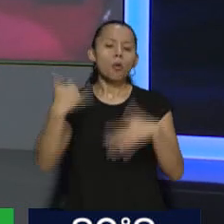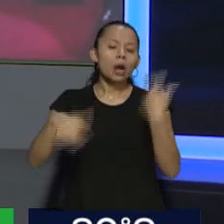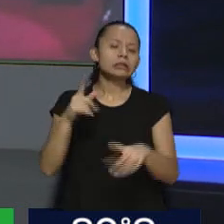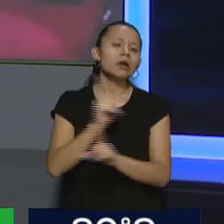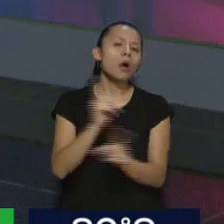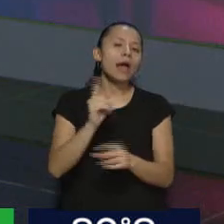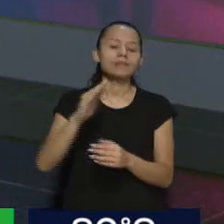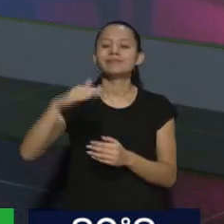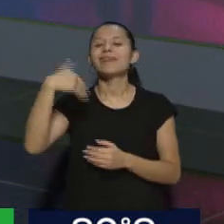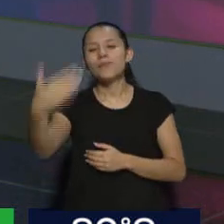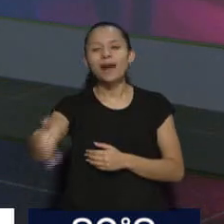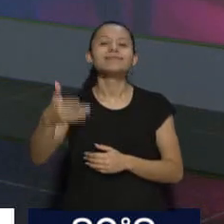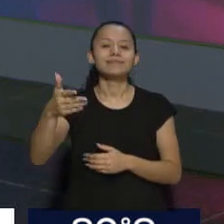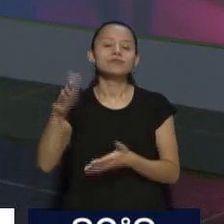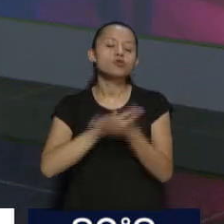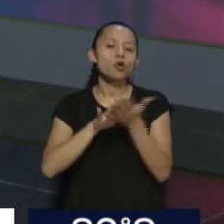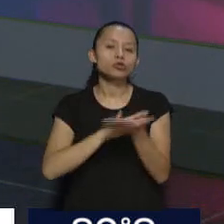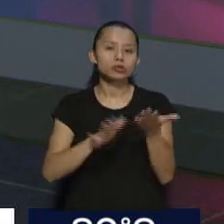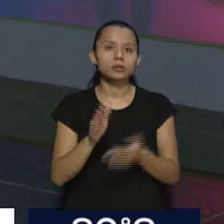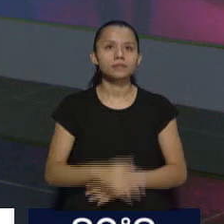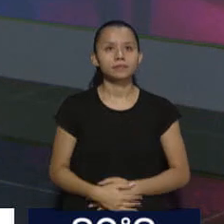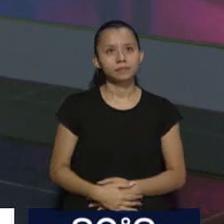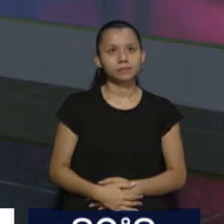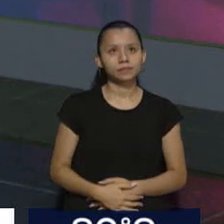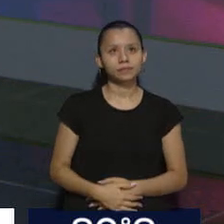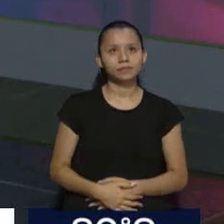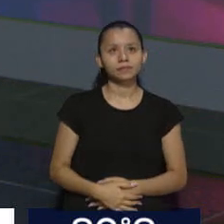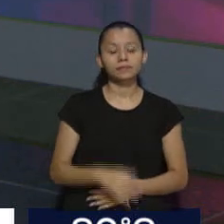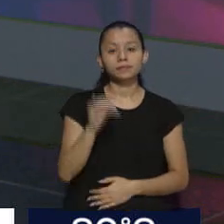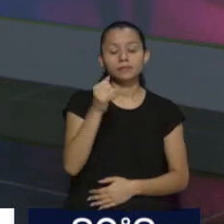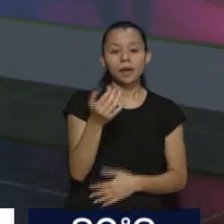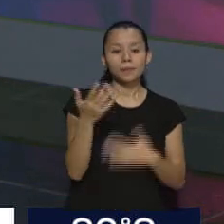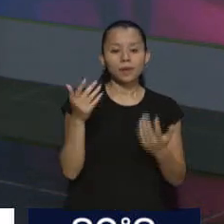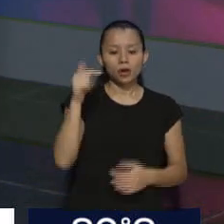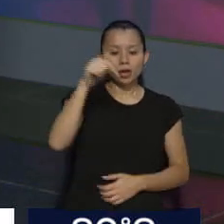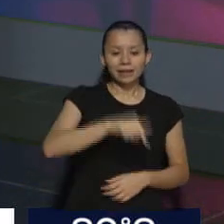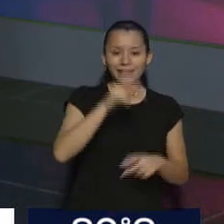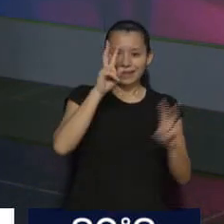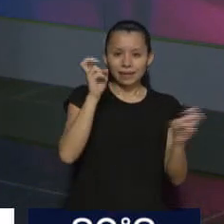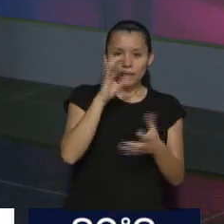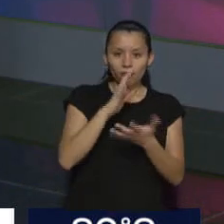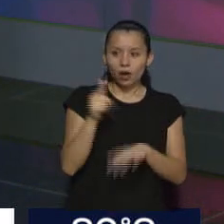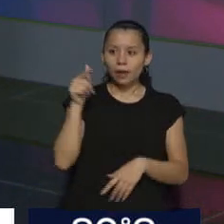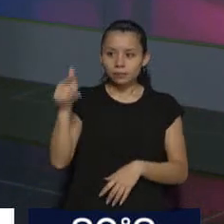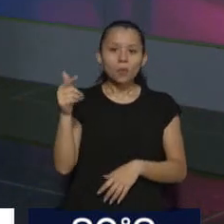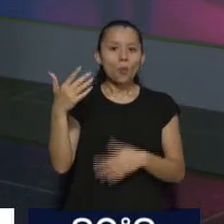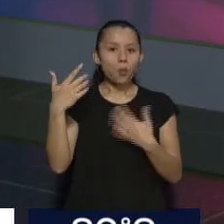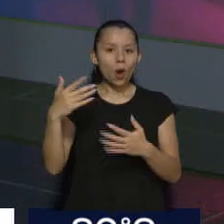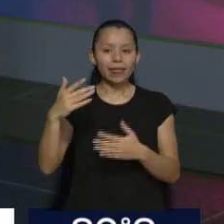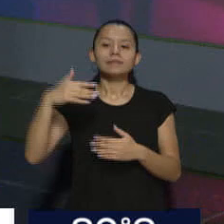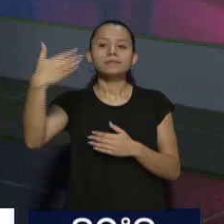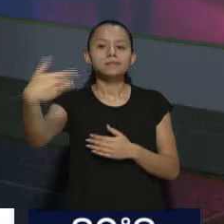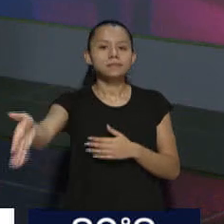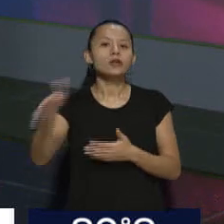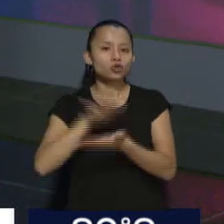de la feria. Sin embargo, esta Cámara de Apelaciones de lo Laboral... Habilita la feria. Habilita la feria para entender sobre el punto. Y resuelve. Bueno,